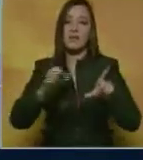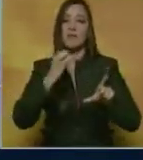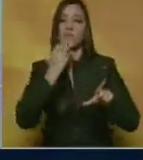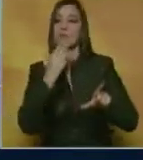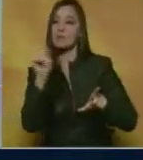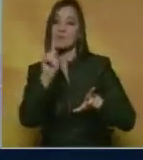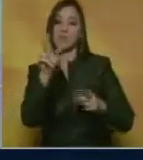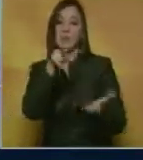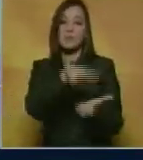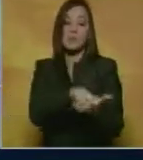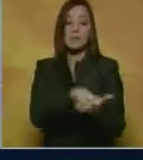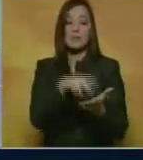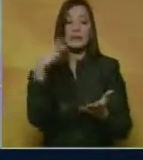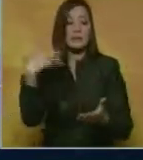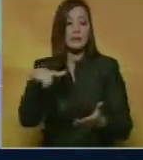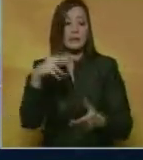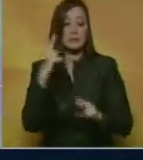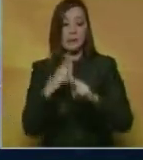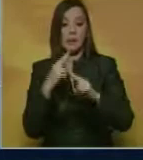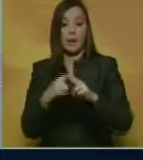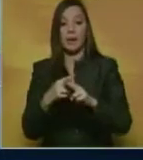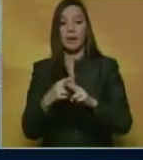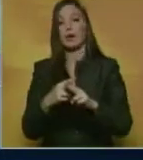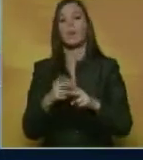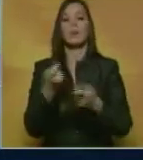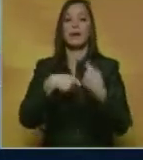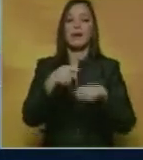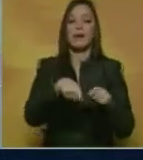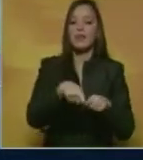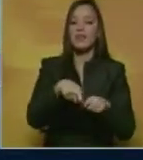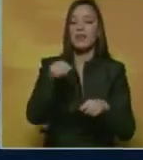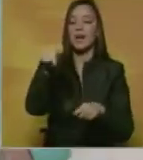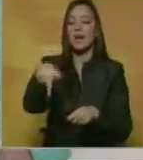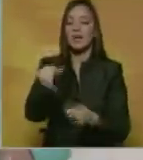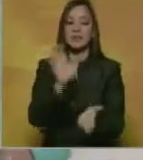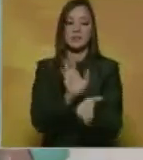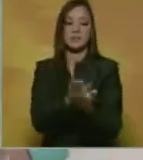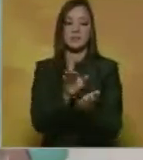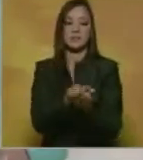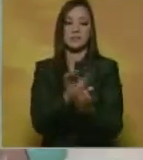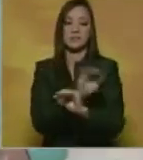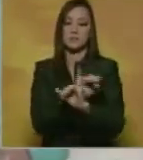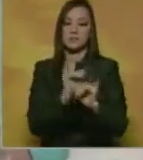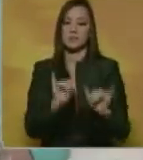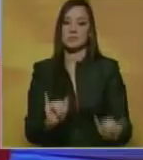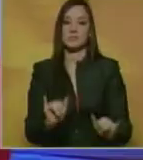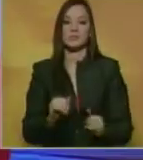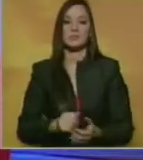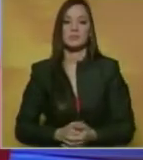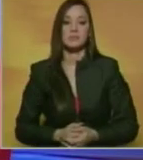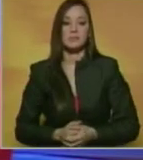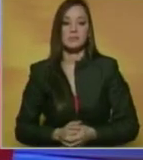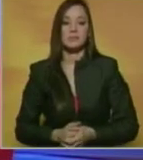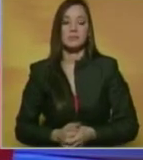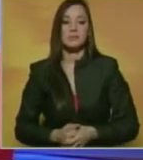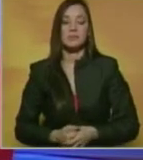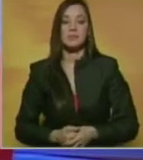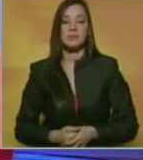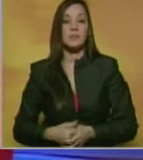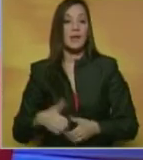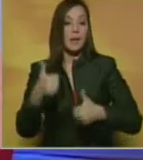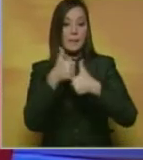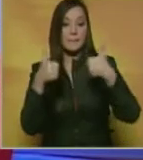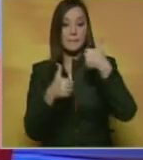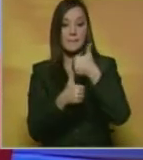riesgo el principal motor de la economía insular. En el Estado de Nueva Esparta, María Marcano, Noticiero, Benevisión. Gracias María. El